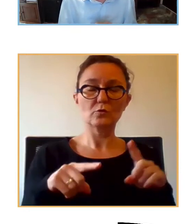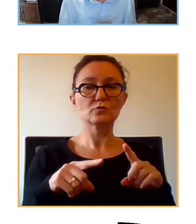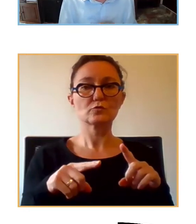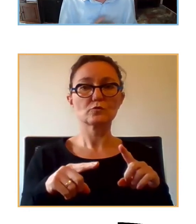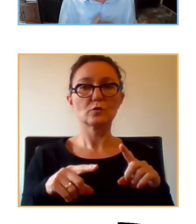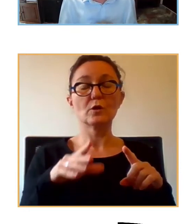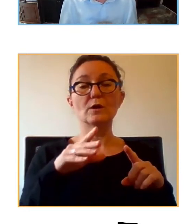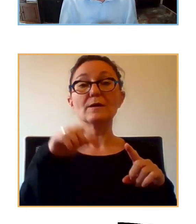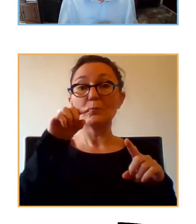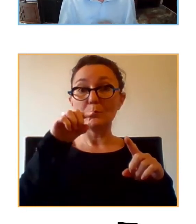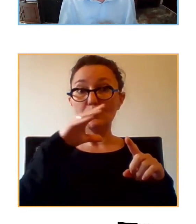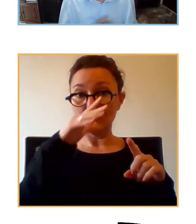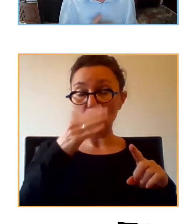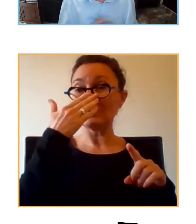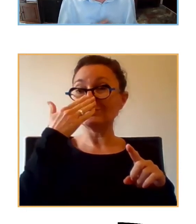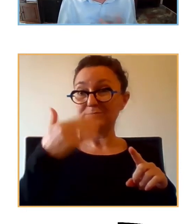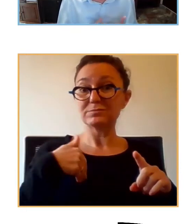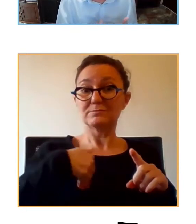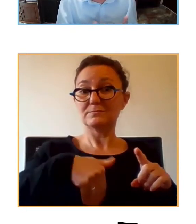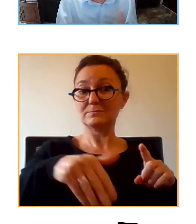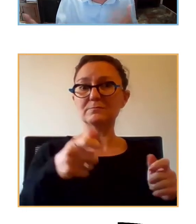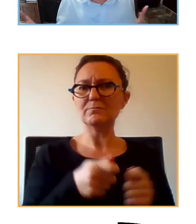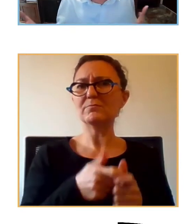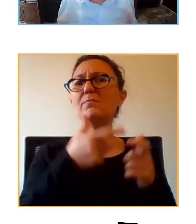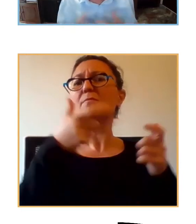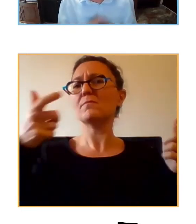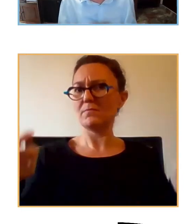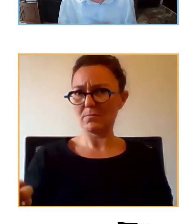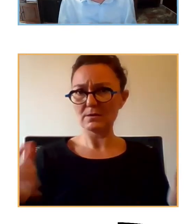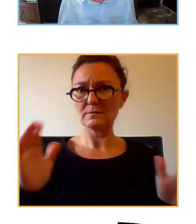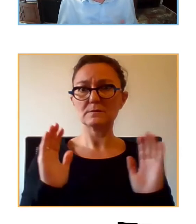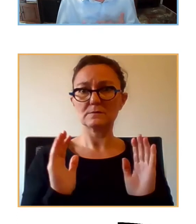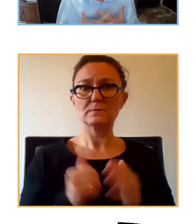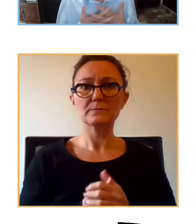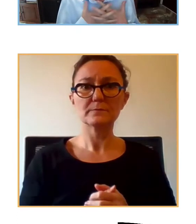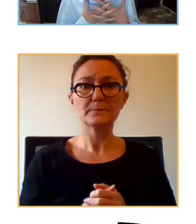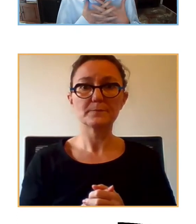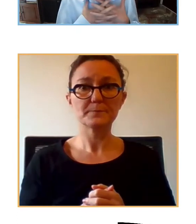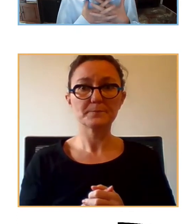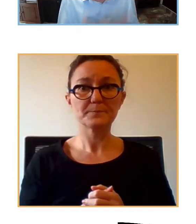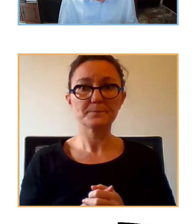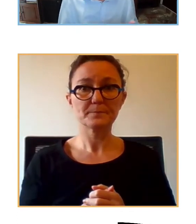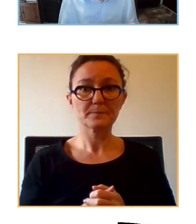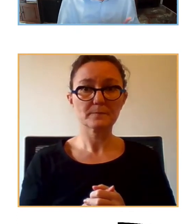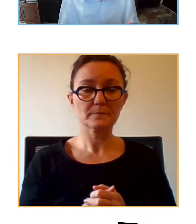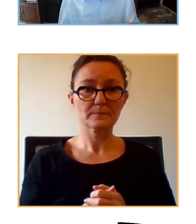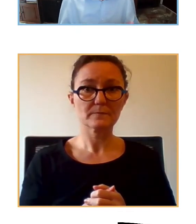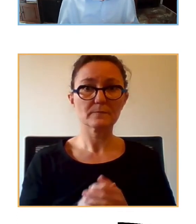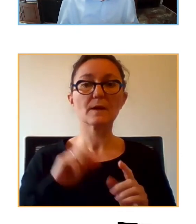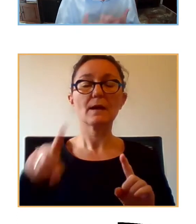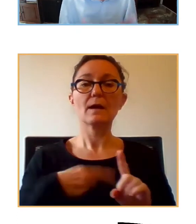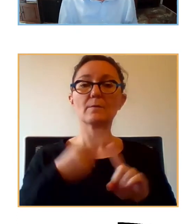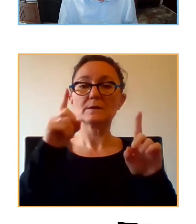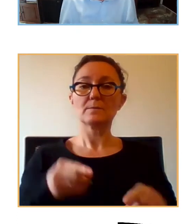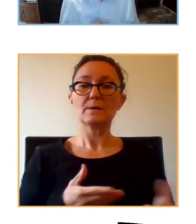considerablemente en número en los próximos meses y estamos ya incrementando. Pedimos, además, finalmente